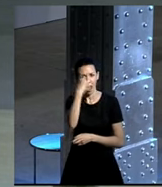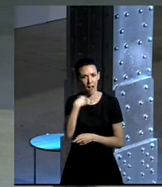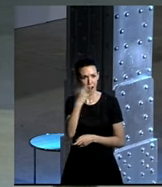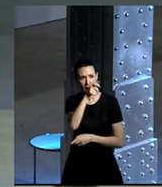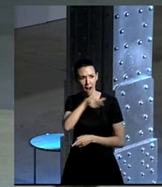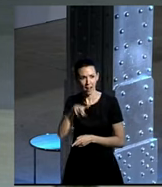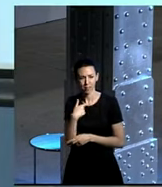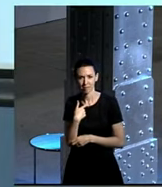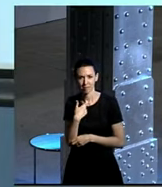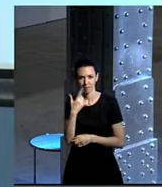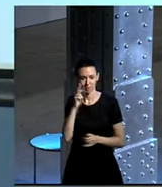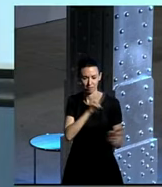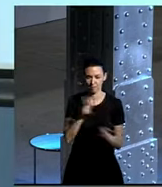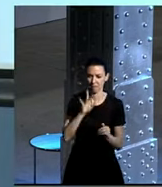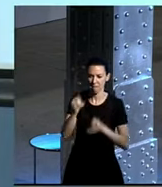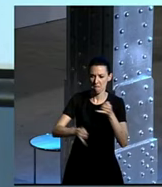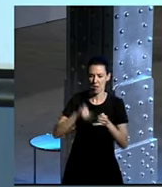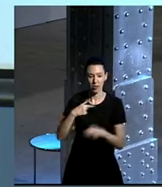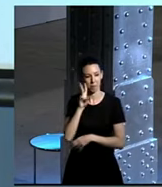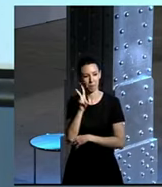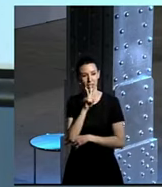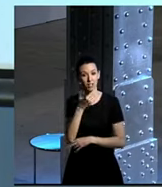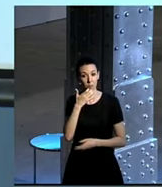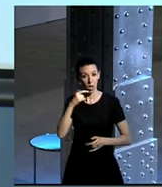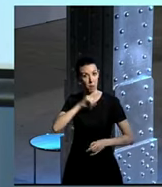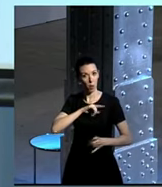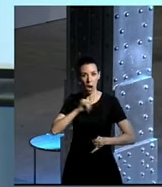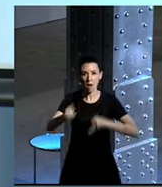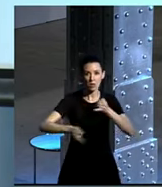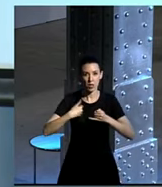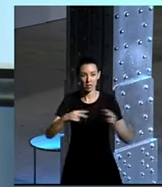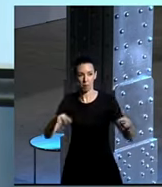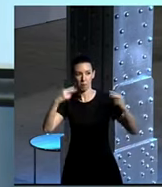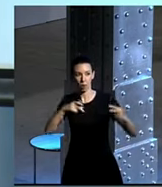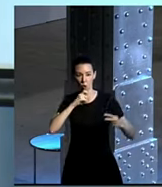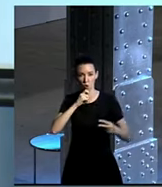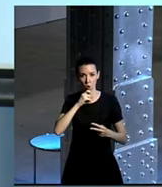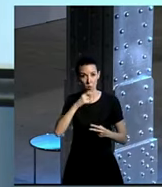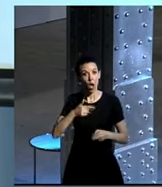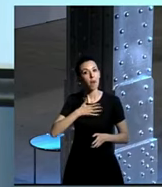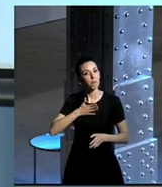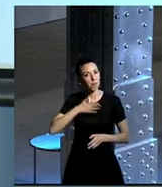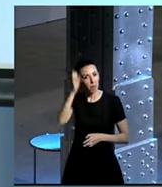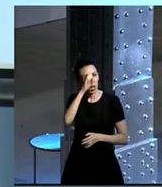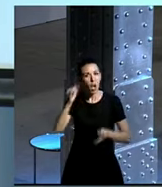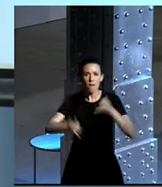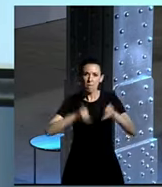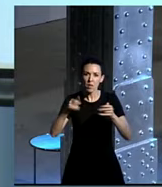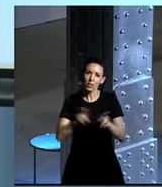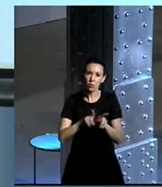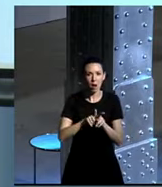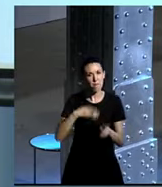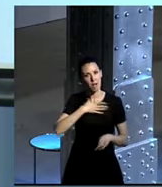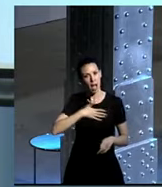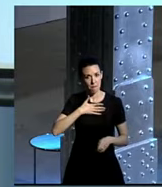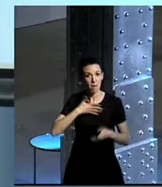cuando ven una bici, me imagino que también quienes vais en bici notaréis si os miran bien, si os miran mal. A mí las bicis me parecen muy amables, pero